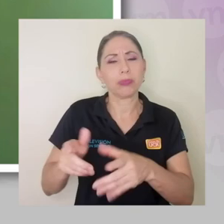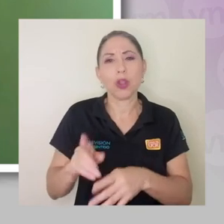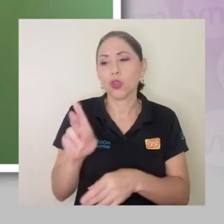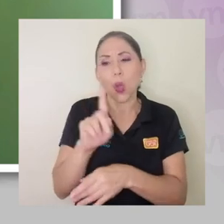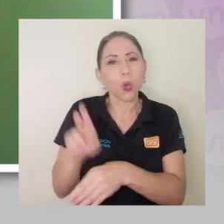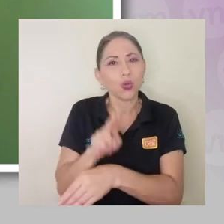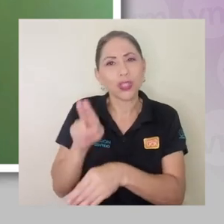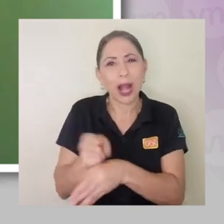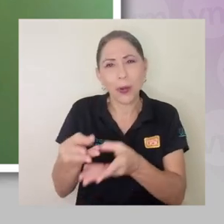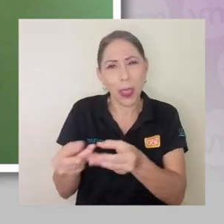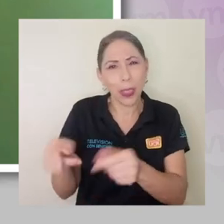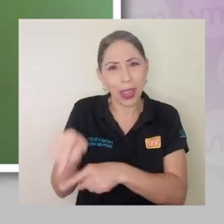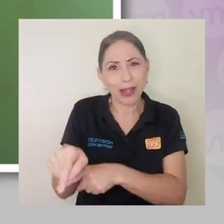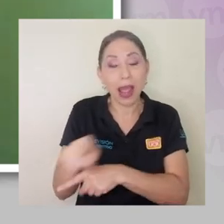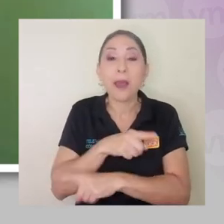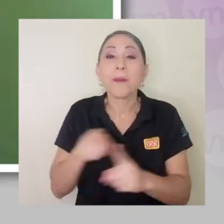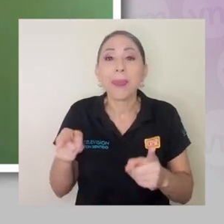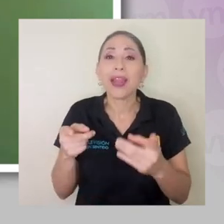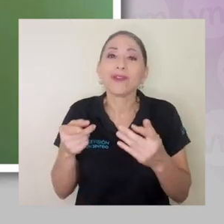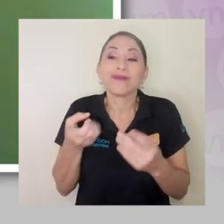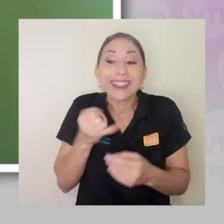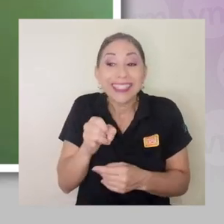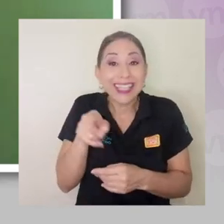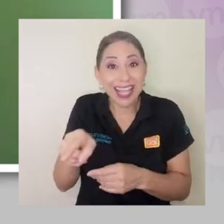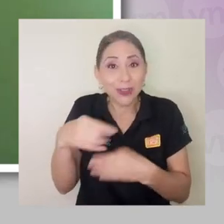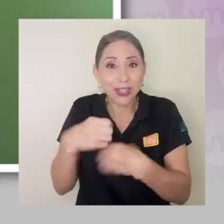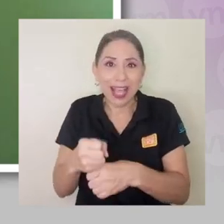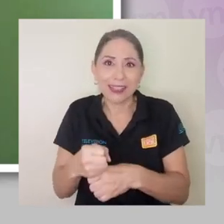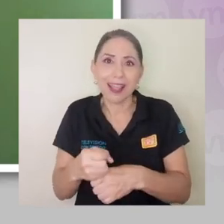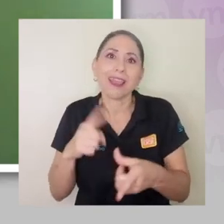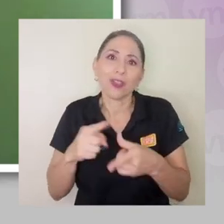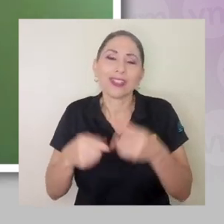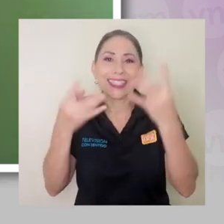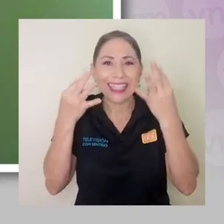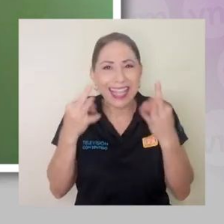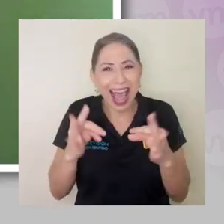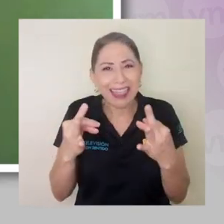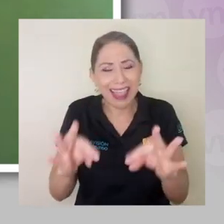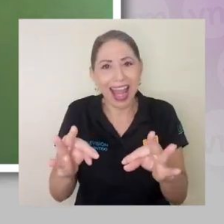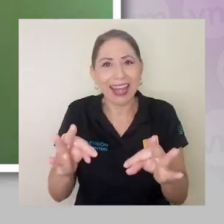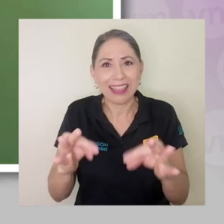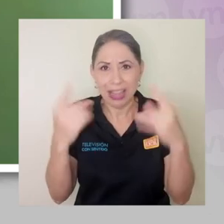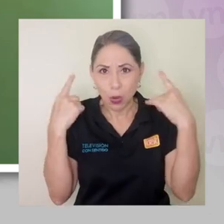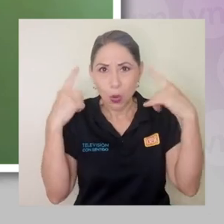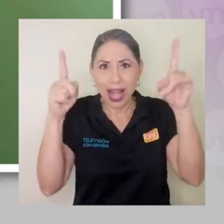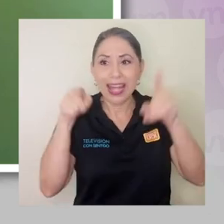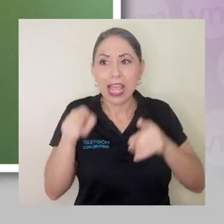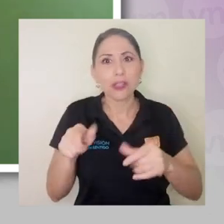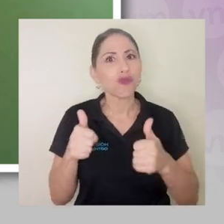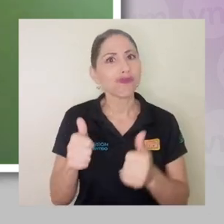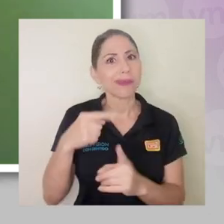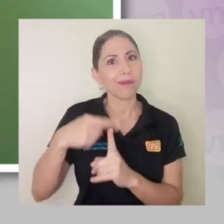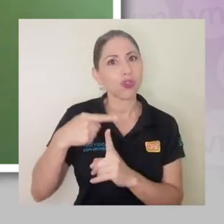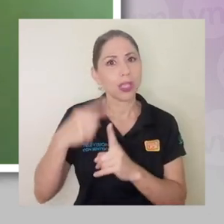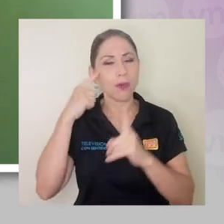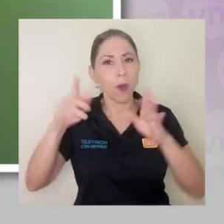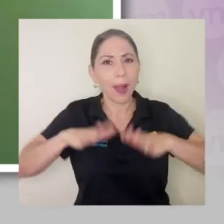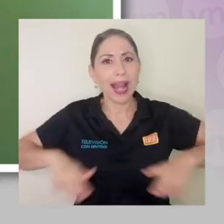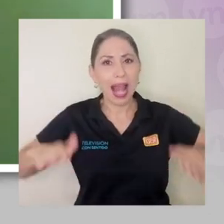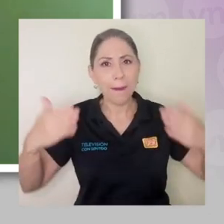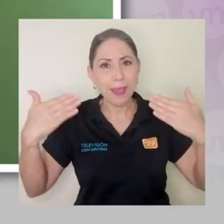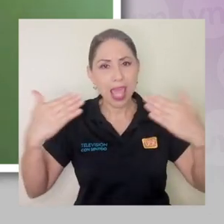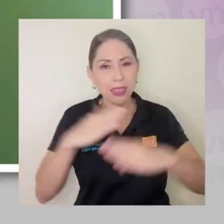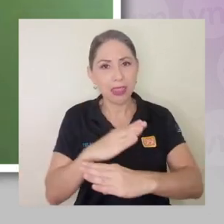de darle un fin a ese alimento que vaya a ser provechoso para el ambiente, como sería la parte de compostaje, que